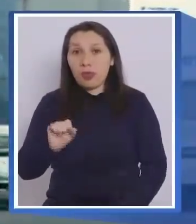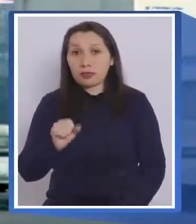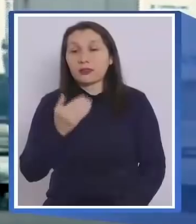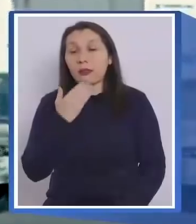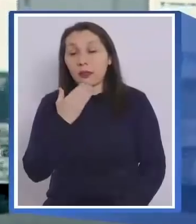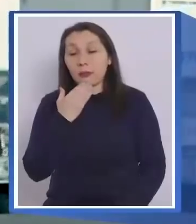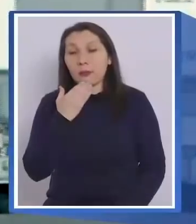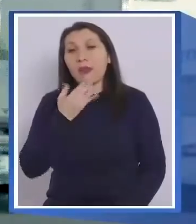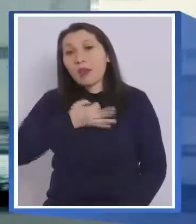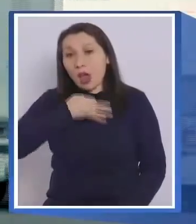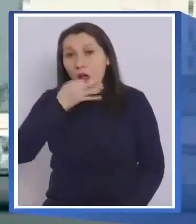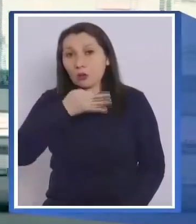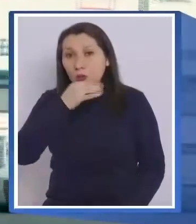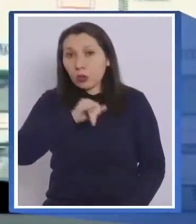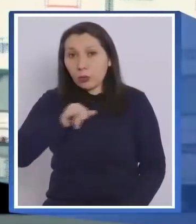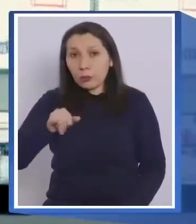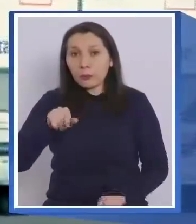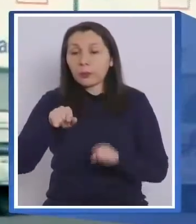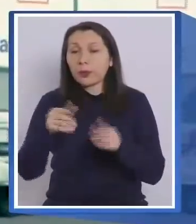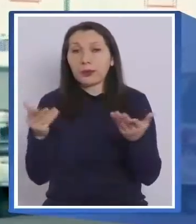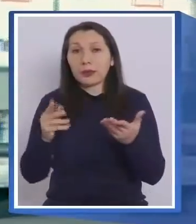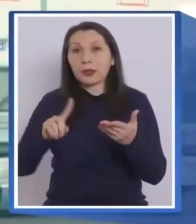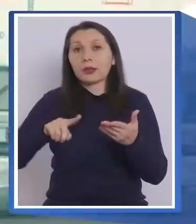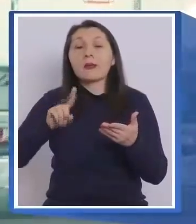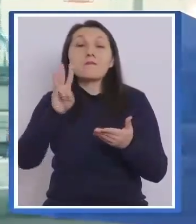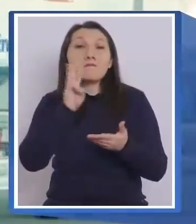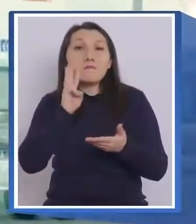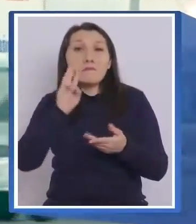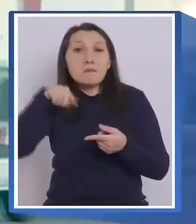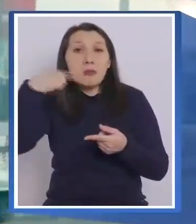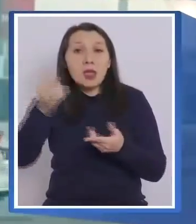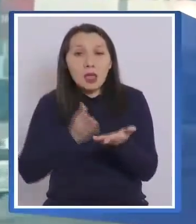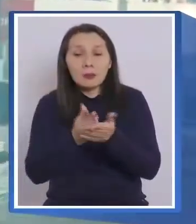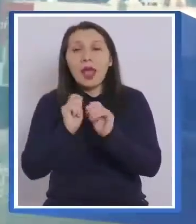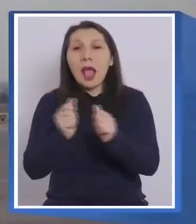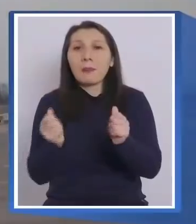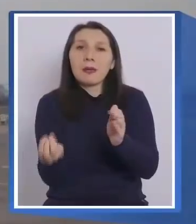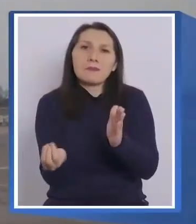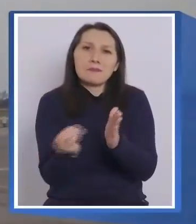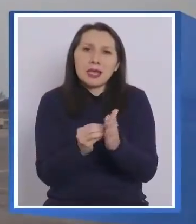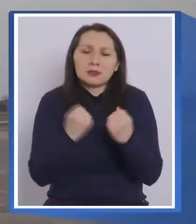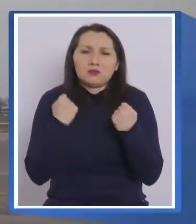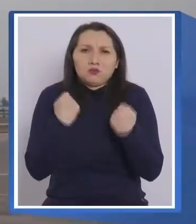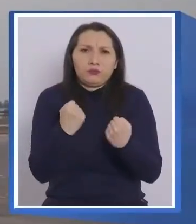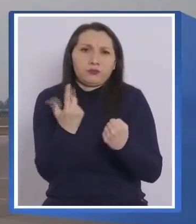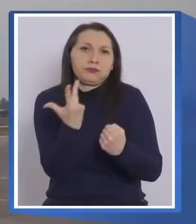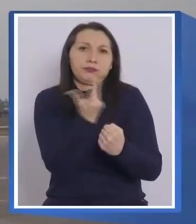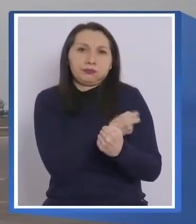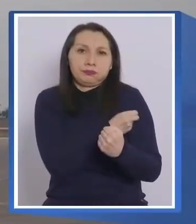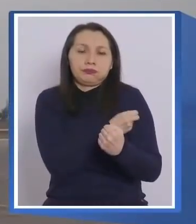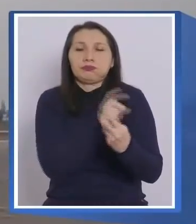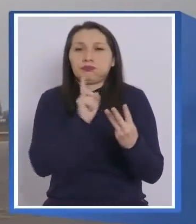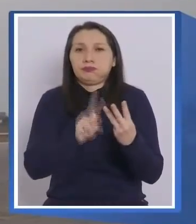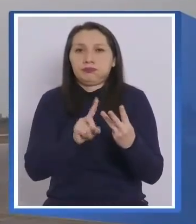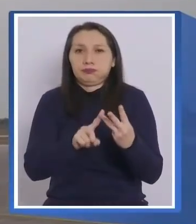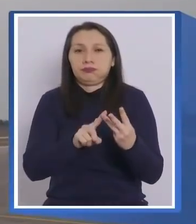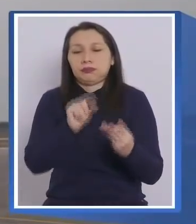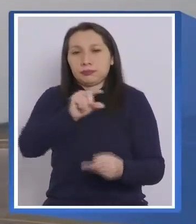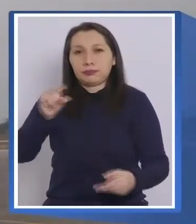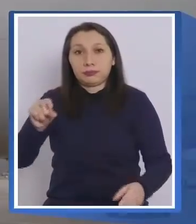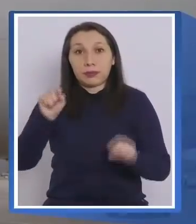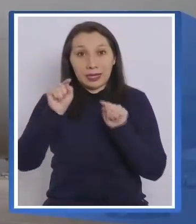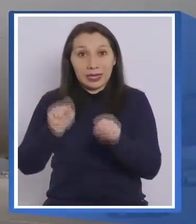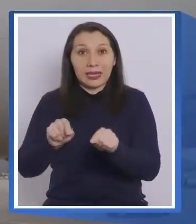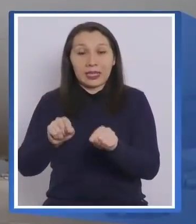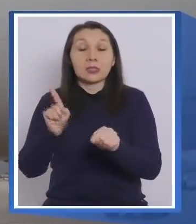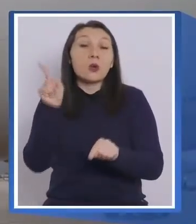contar en un rato más, que el miércoles comenzamos la campaña de refuerzo de las vacunas. Con estas